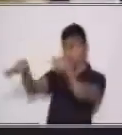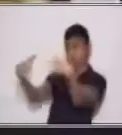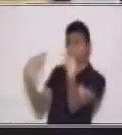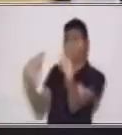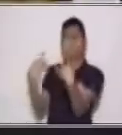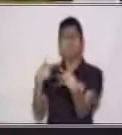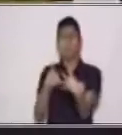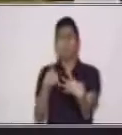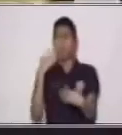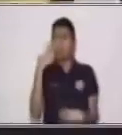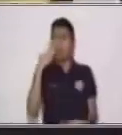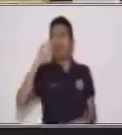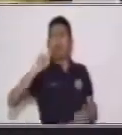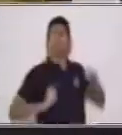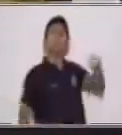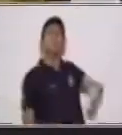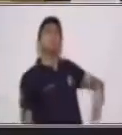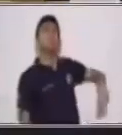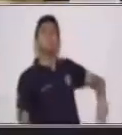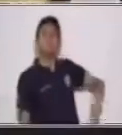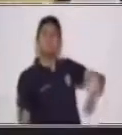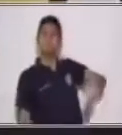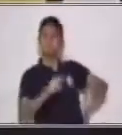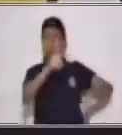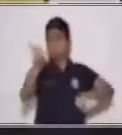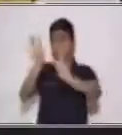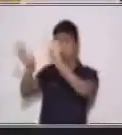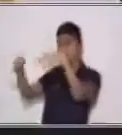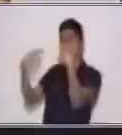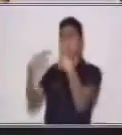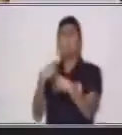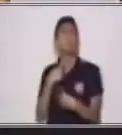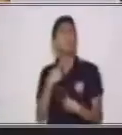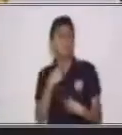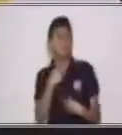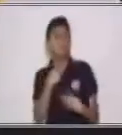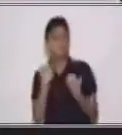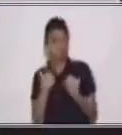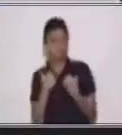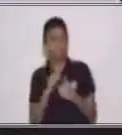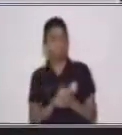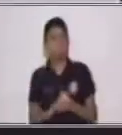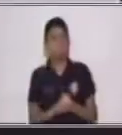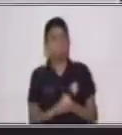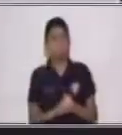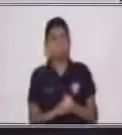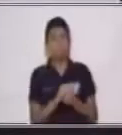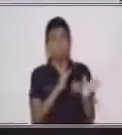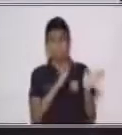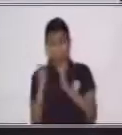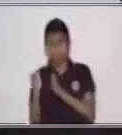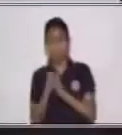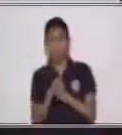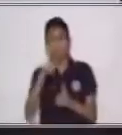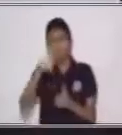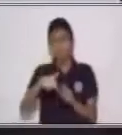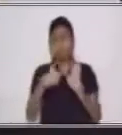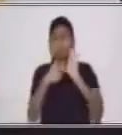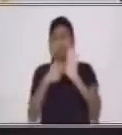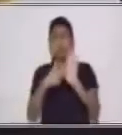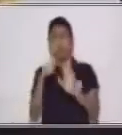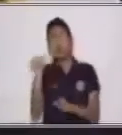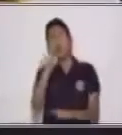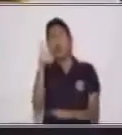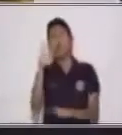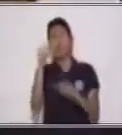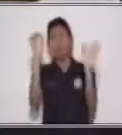abuelo cariñoso y amoroso. Bueno, voy a mostrarte otra imagen, ¿sí? Quiero que